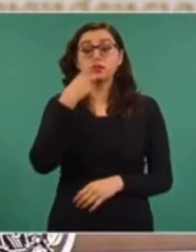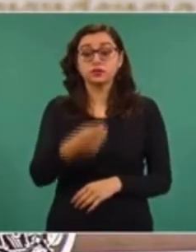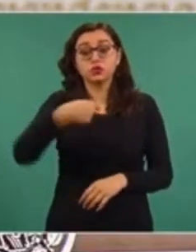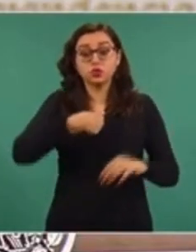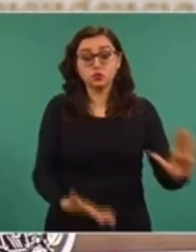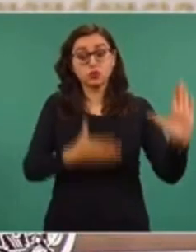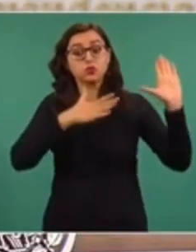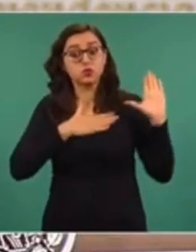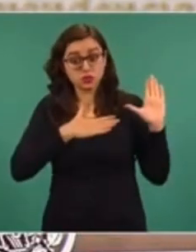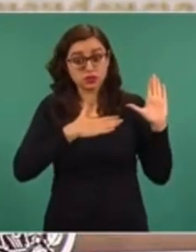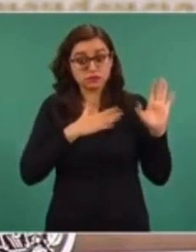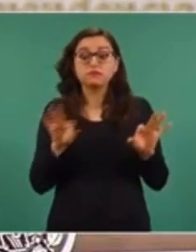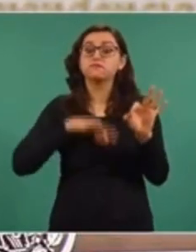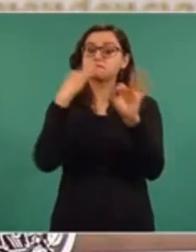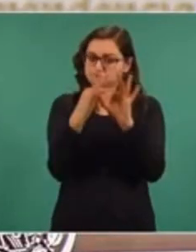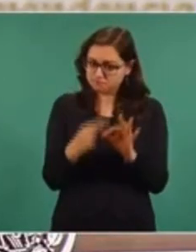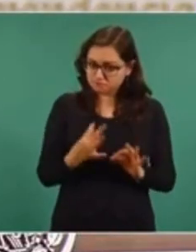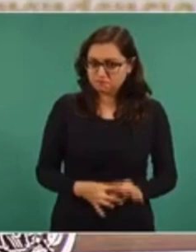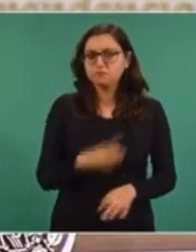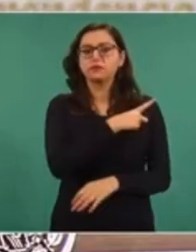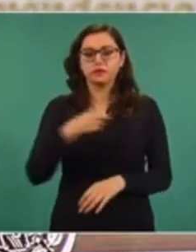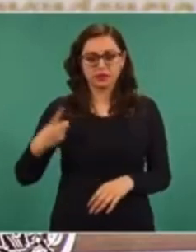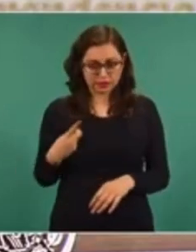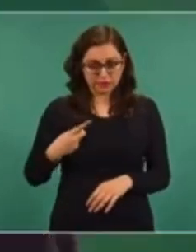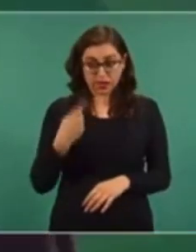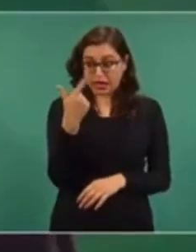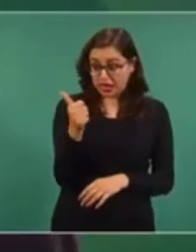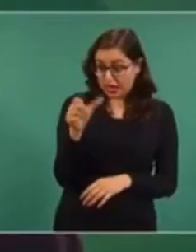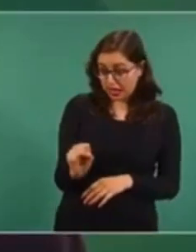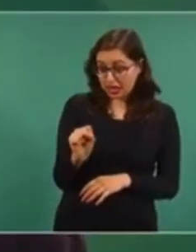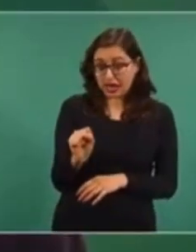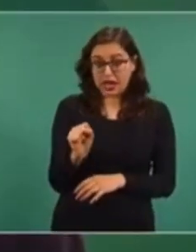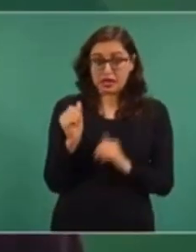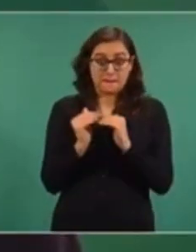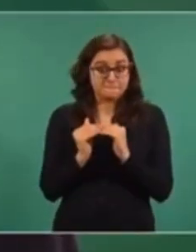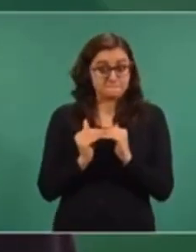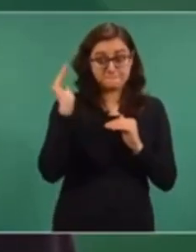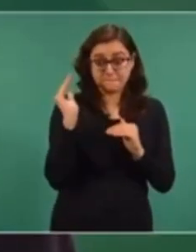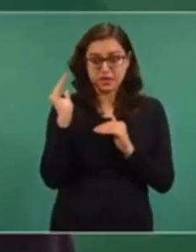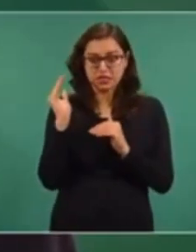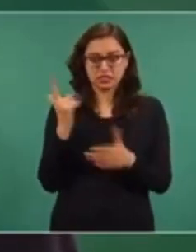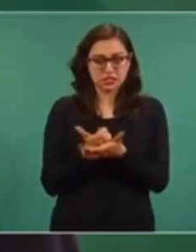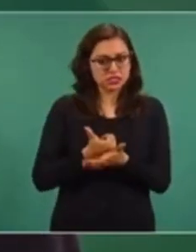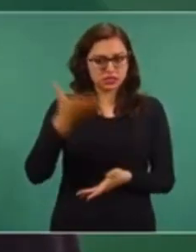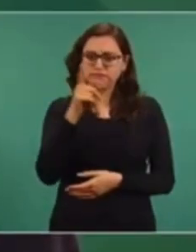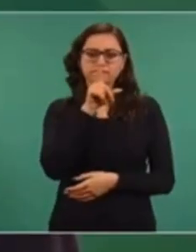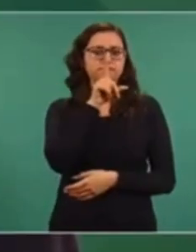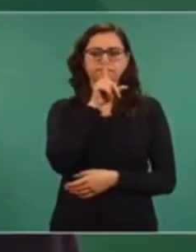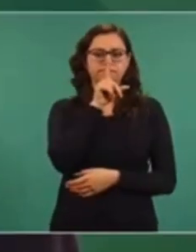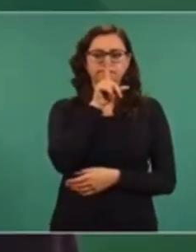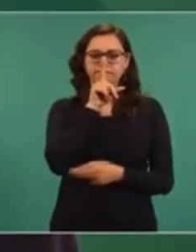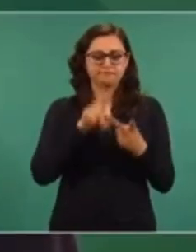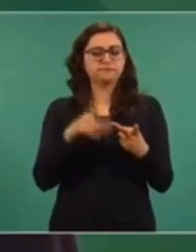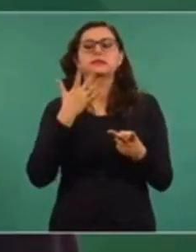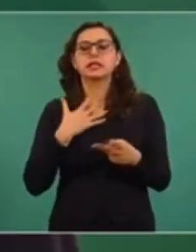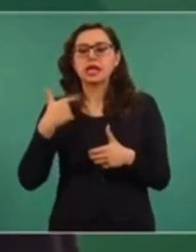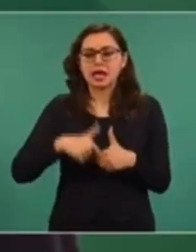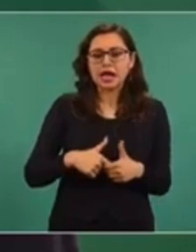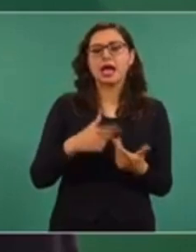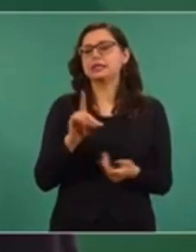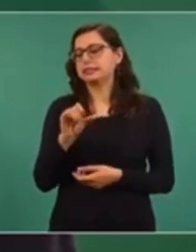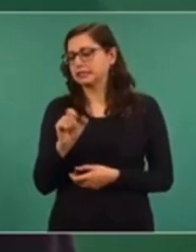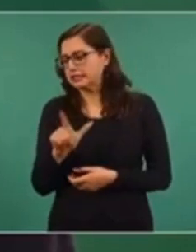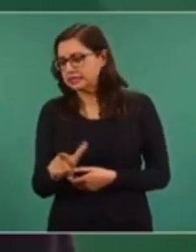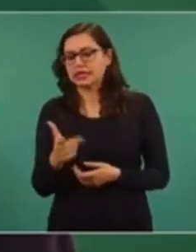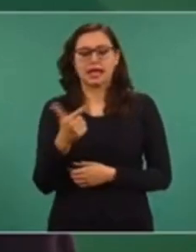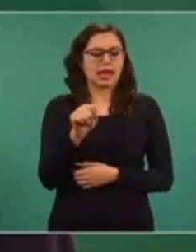compromisos se cumplen, de que no aumentan los energéticos, ni las gasolinas, ni el diésel,